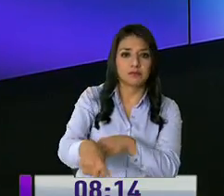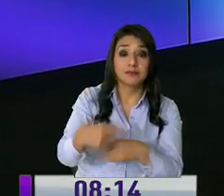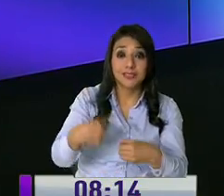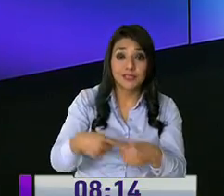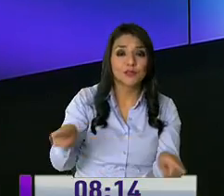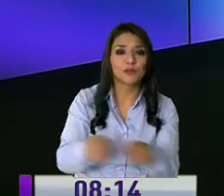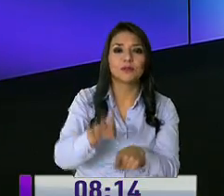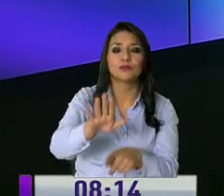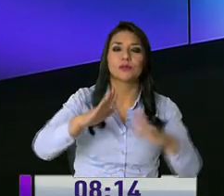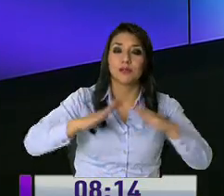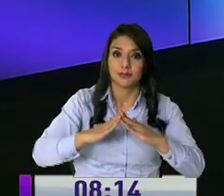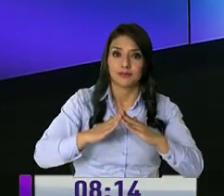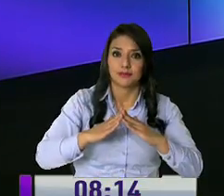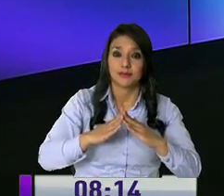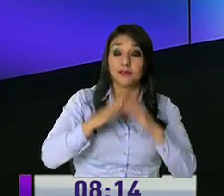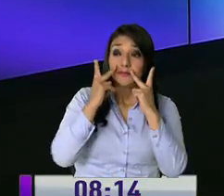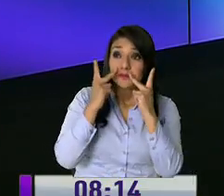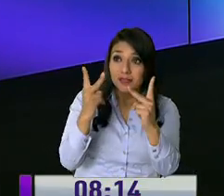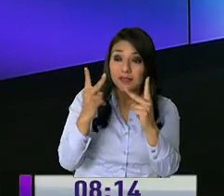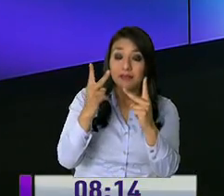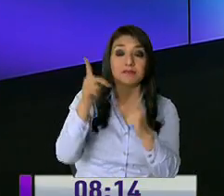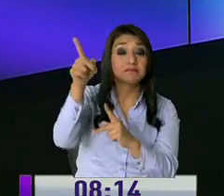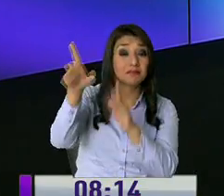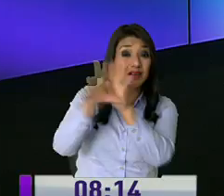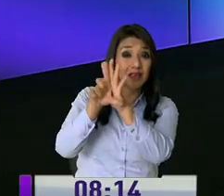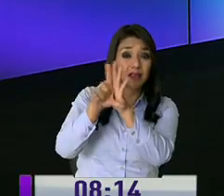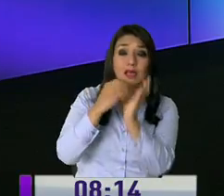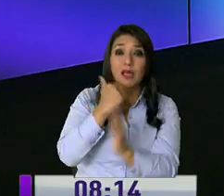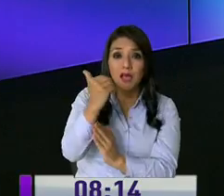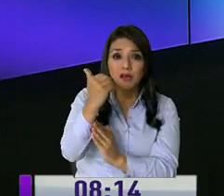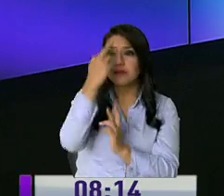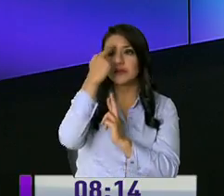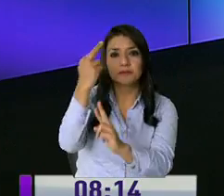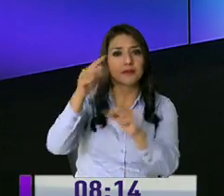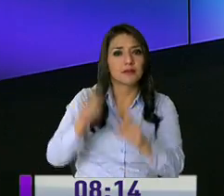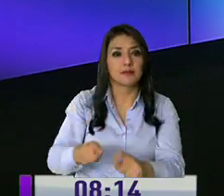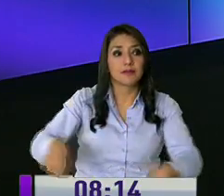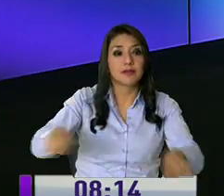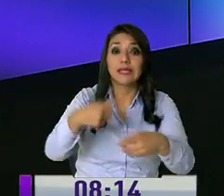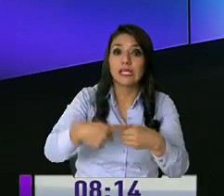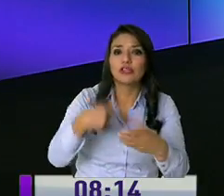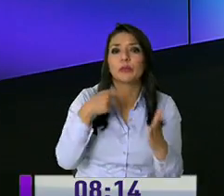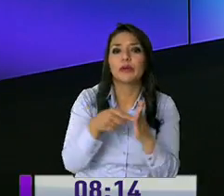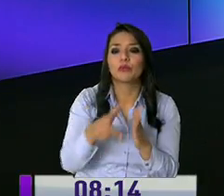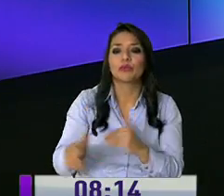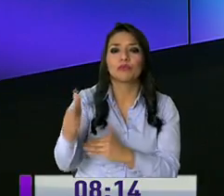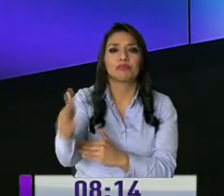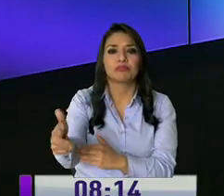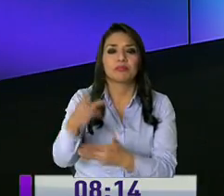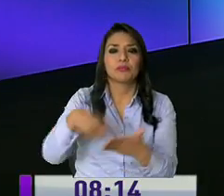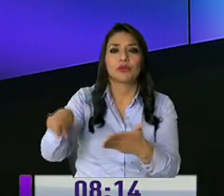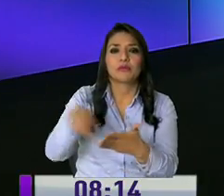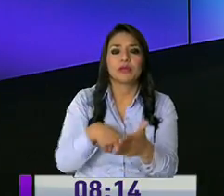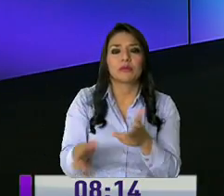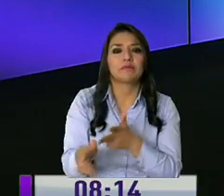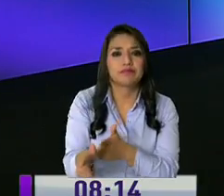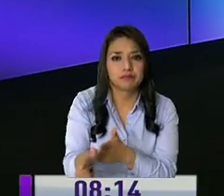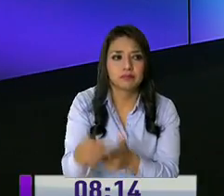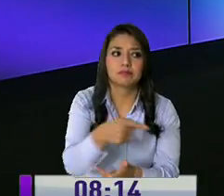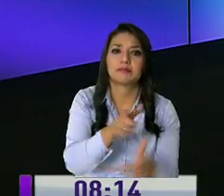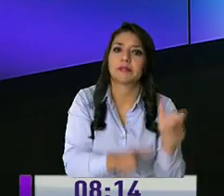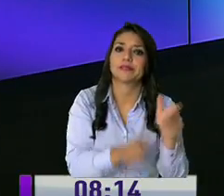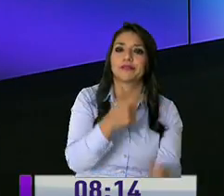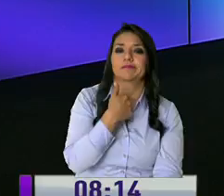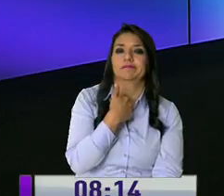su casa así que lo que sucede en Quito nos afecta a todos cuando usted deja el auto donde no debe está afectando